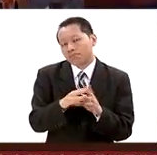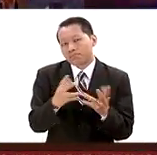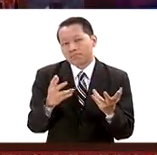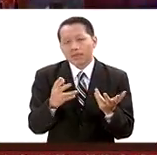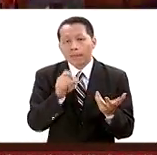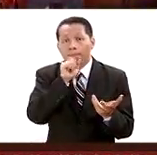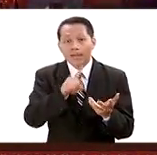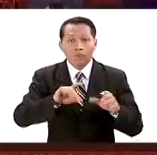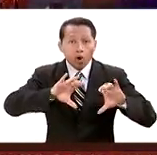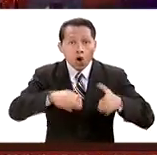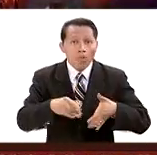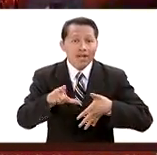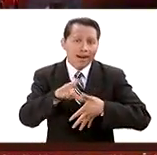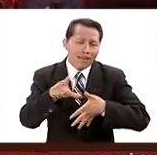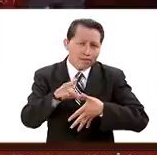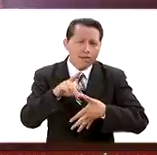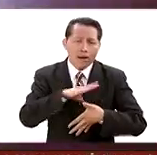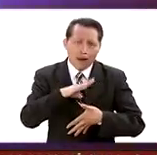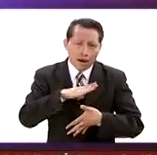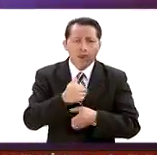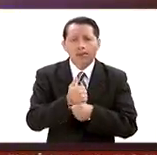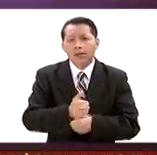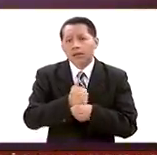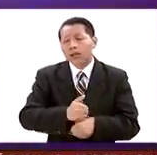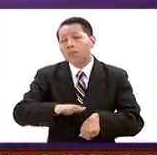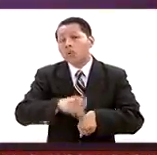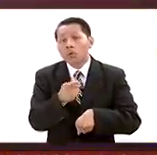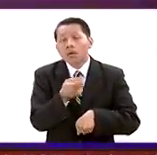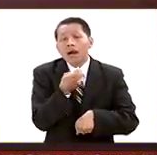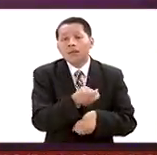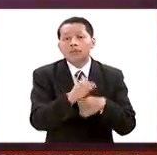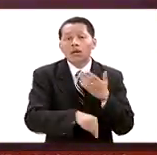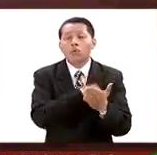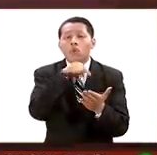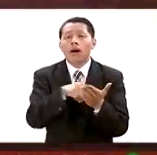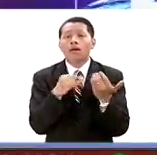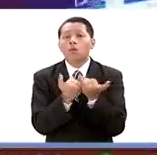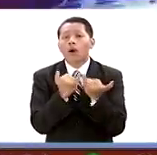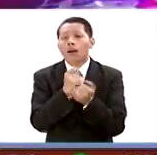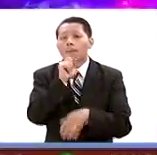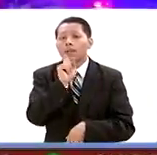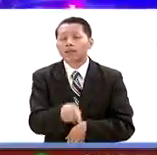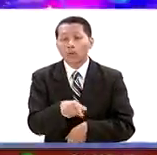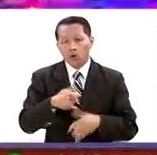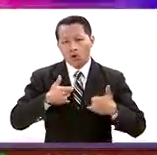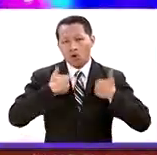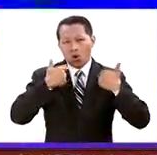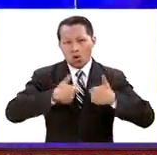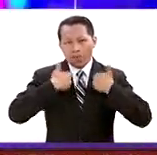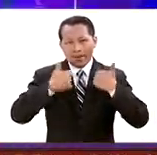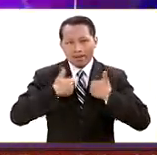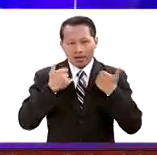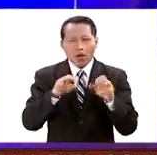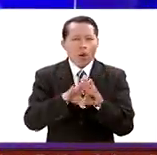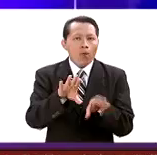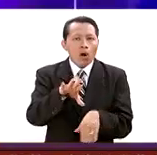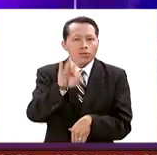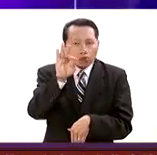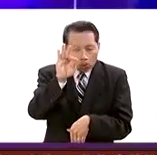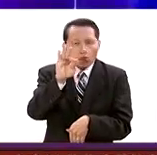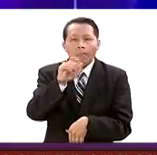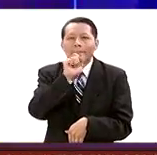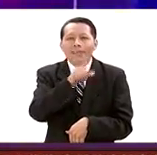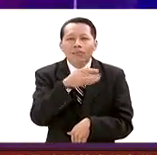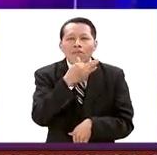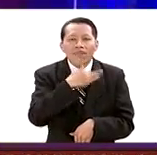comunidad latina el hecho de que se haya llevado en este lugar y la triste coincidencia de que este joven haya escogido la noche latina para